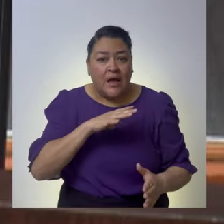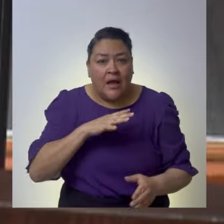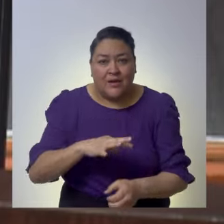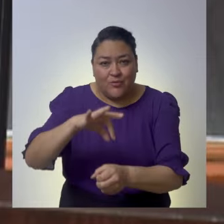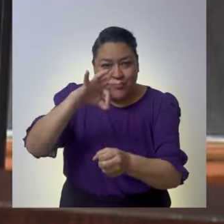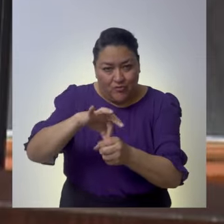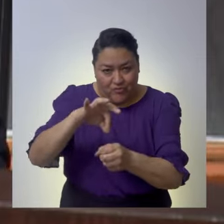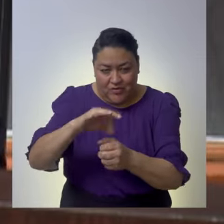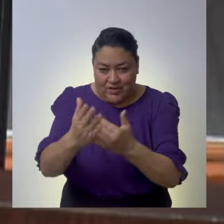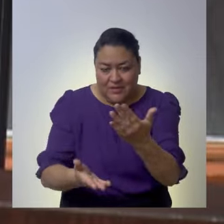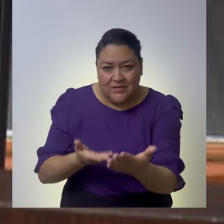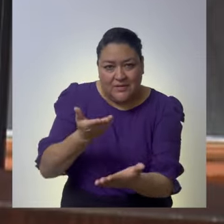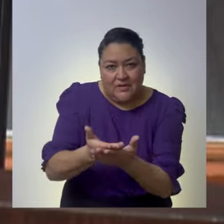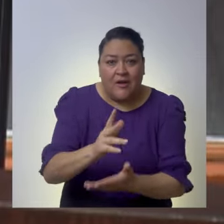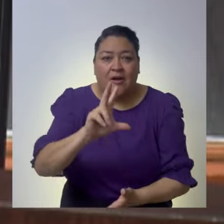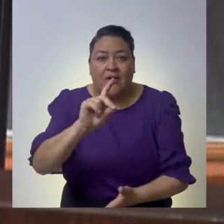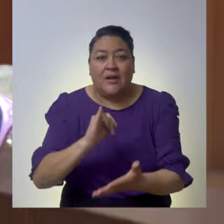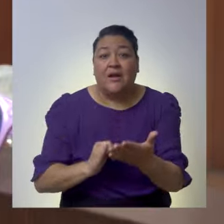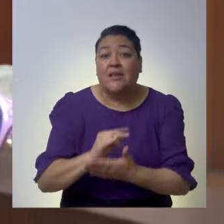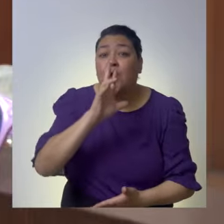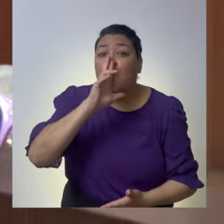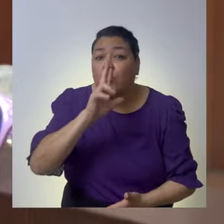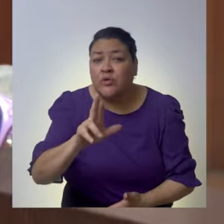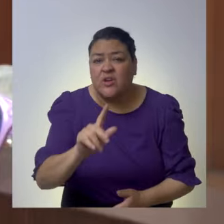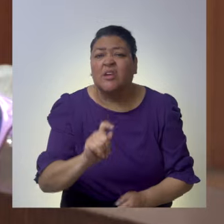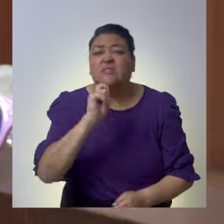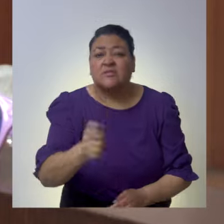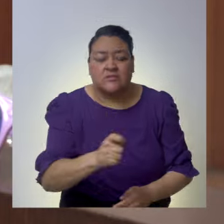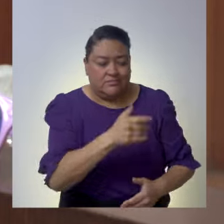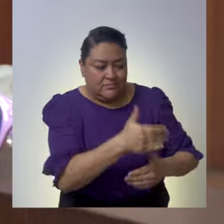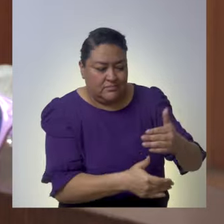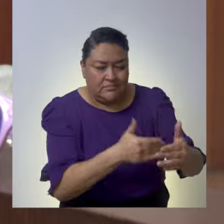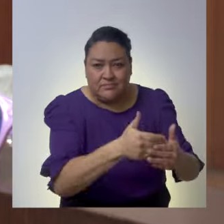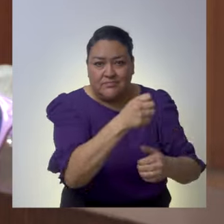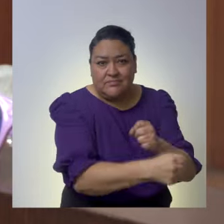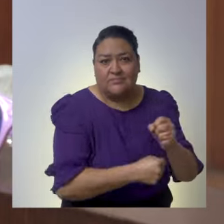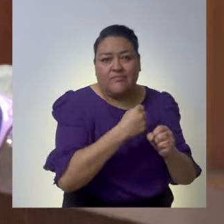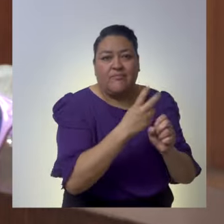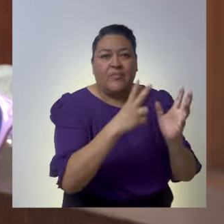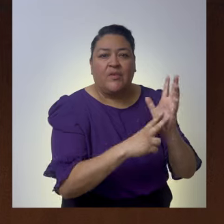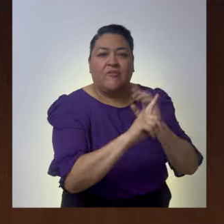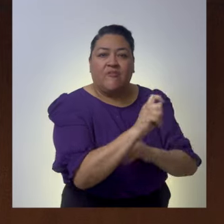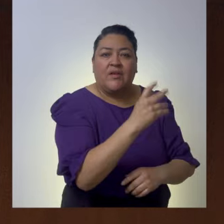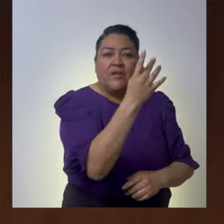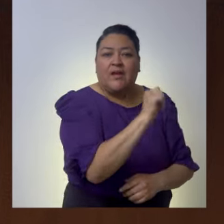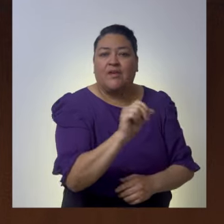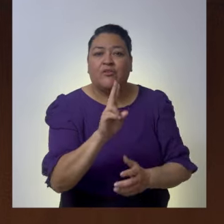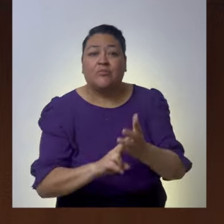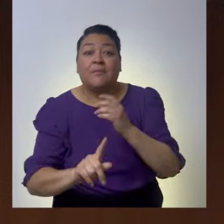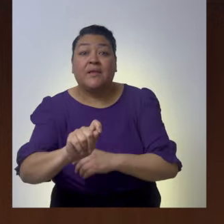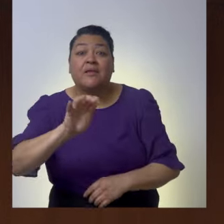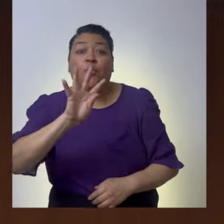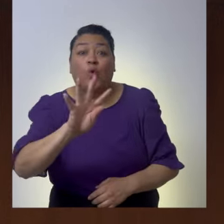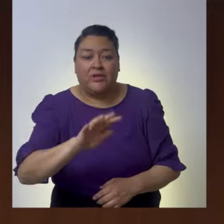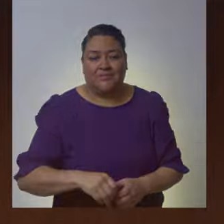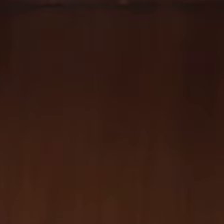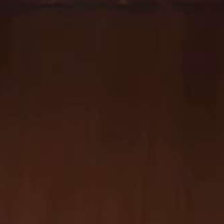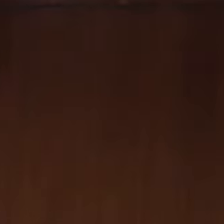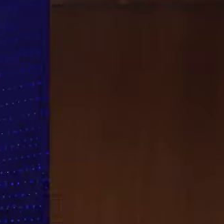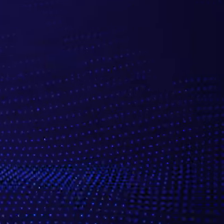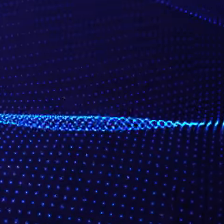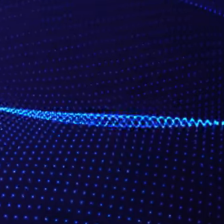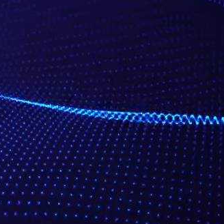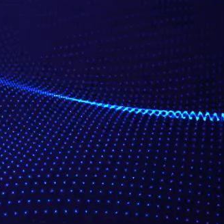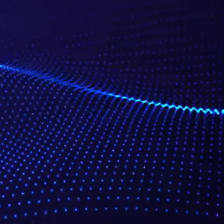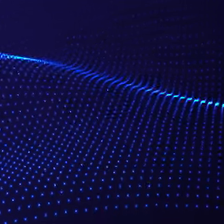conocieron y votaron 30 proyectos de resolución relacionados con el proceso electoral federal 2023-2024.